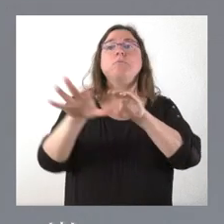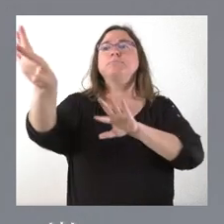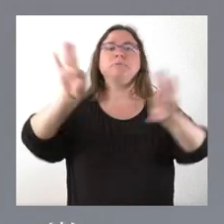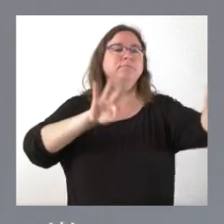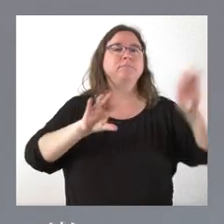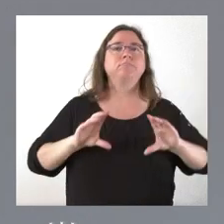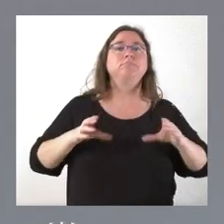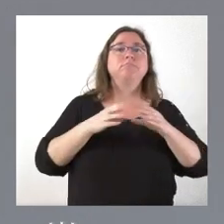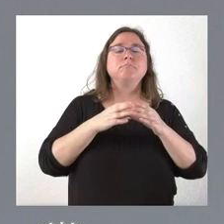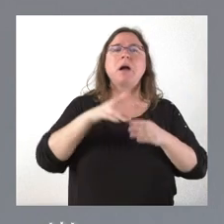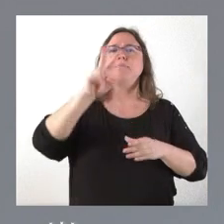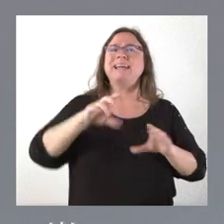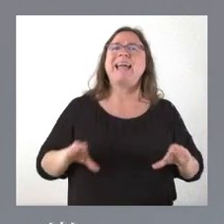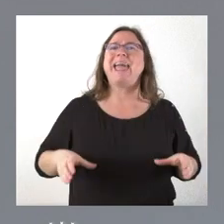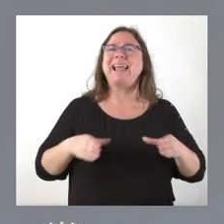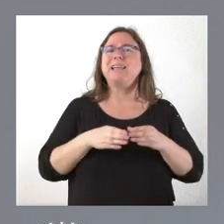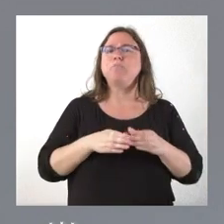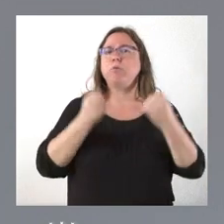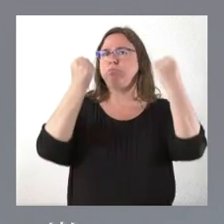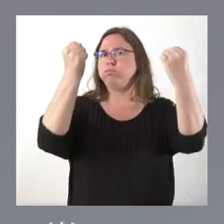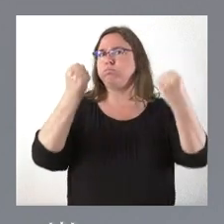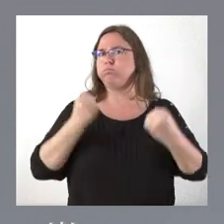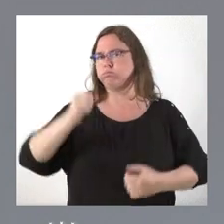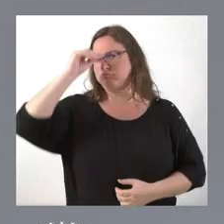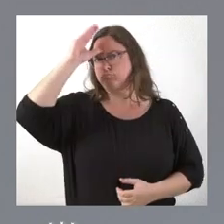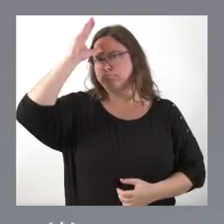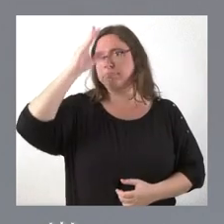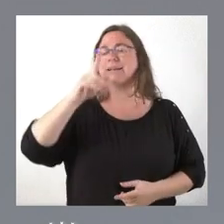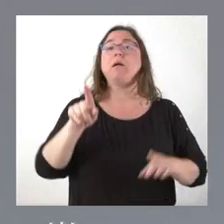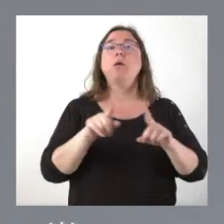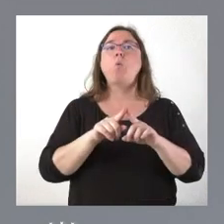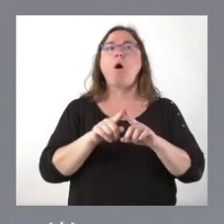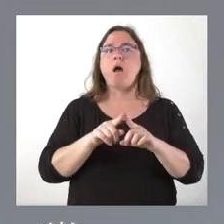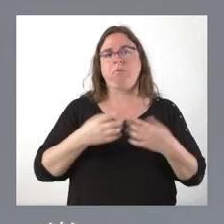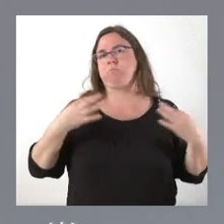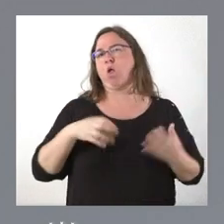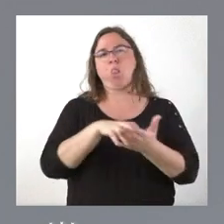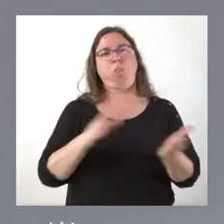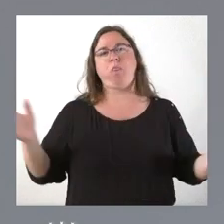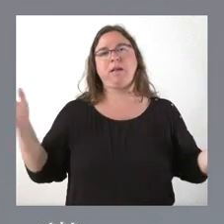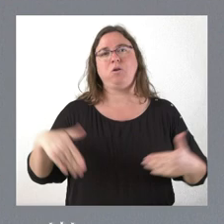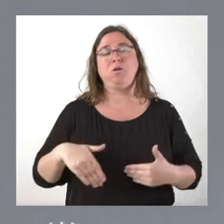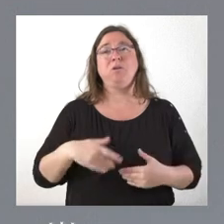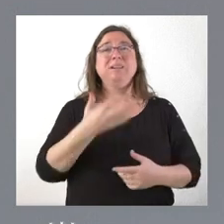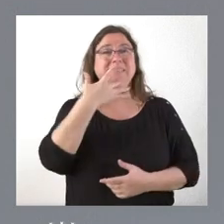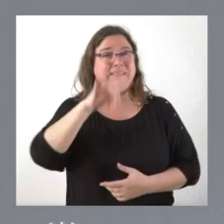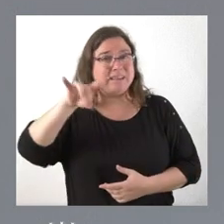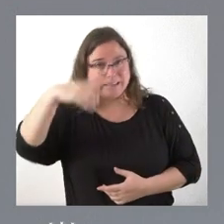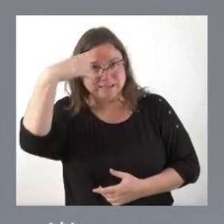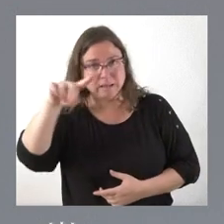Y yo creo que es un equipo de expertos que no parece discutible. No sé si conoce su composición.